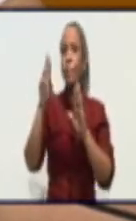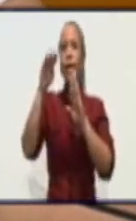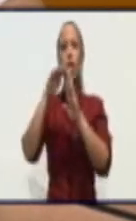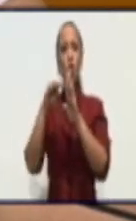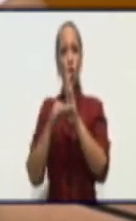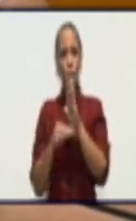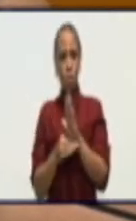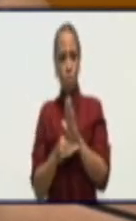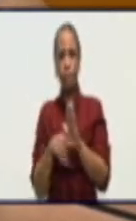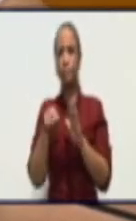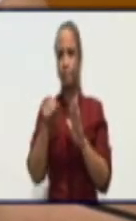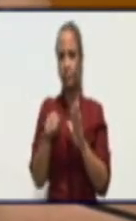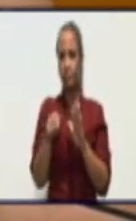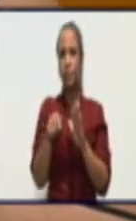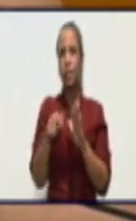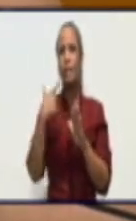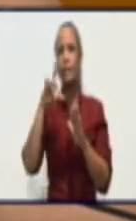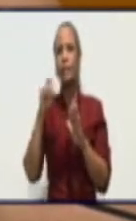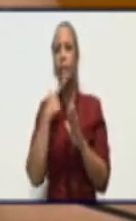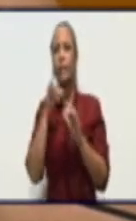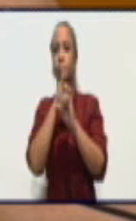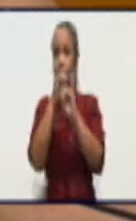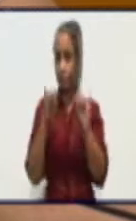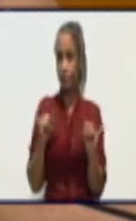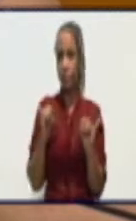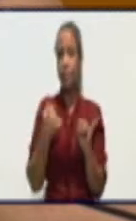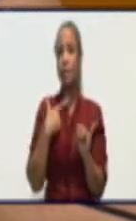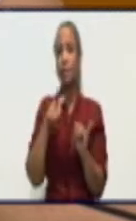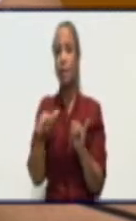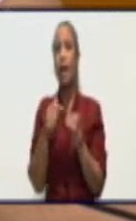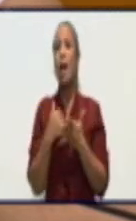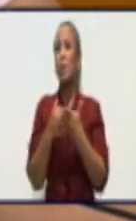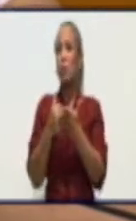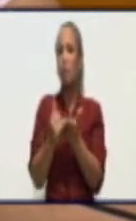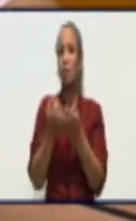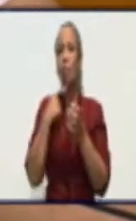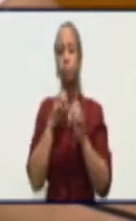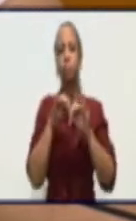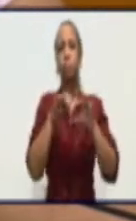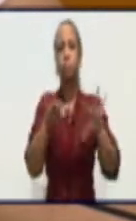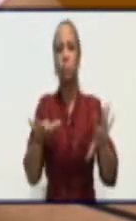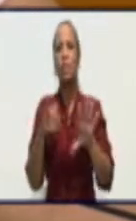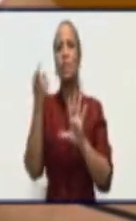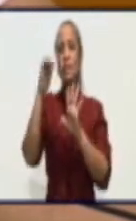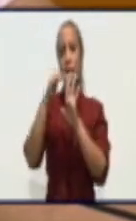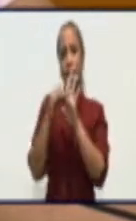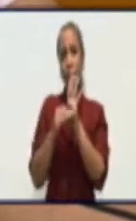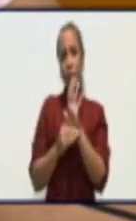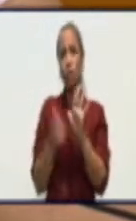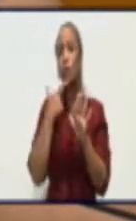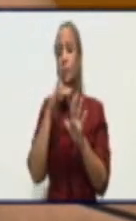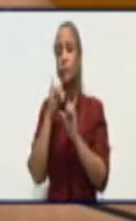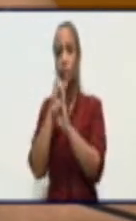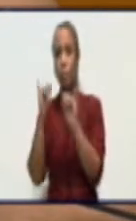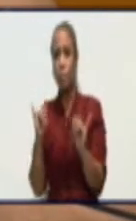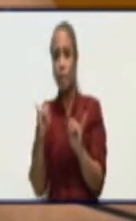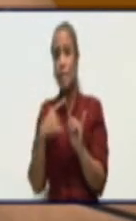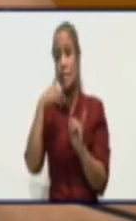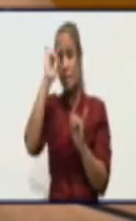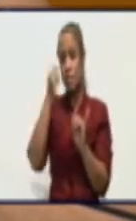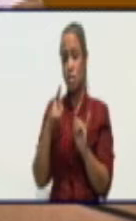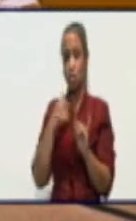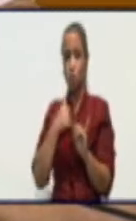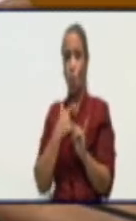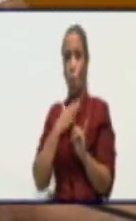establecidas usted está contribuyendo y los datos y los elementos que nosotros le estamos dando lo dice. Si usted se queda en la